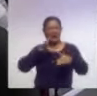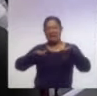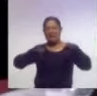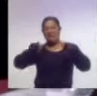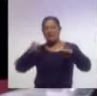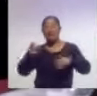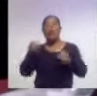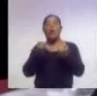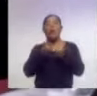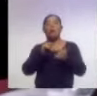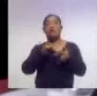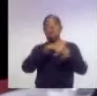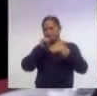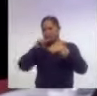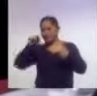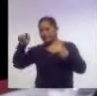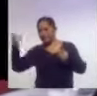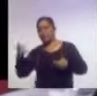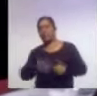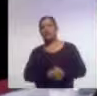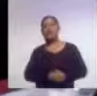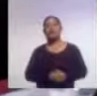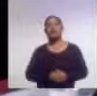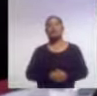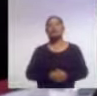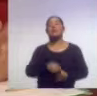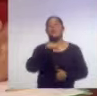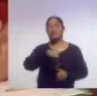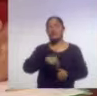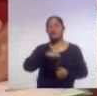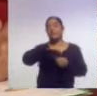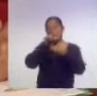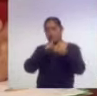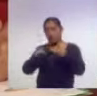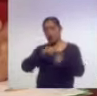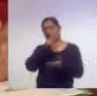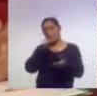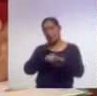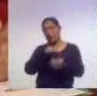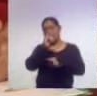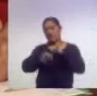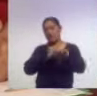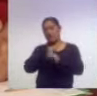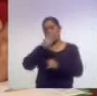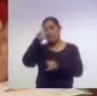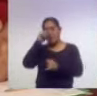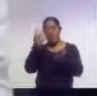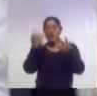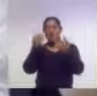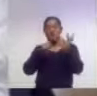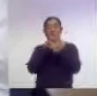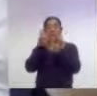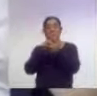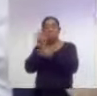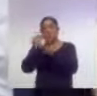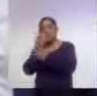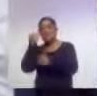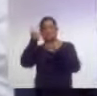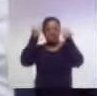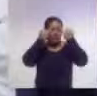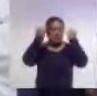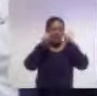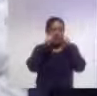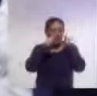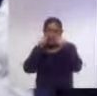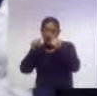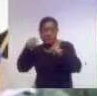Reflexionar sobre los fenómenos demográficos locales, nacionales e internacionales para emprender diversas estrategias de atención fueron